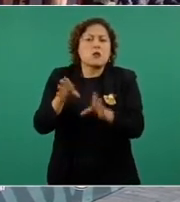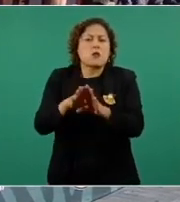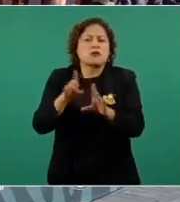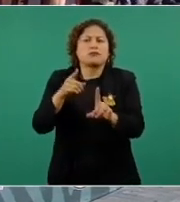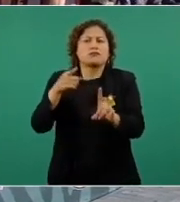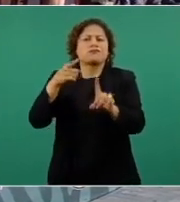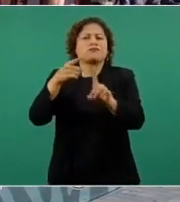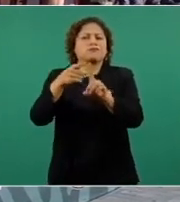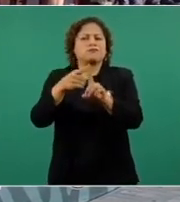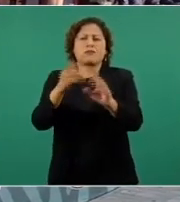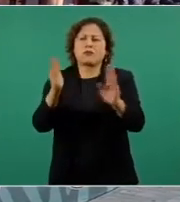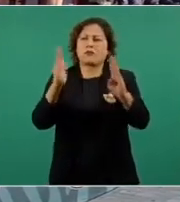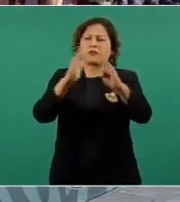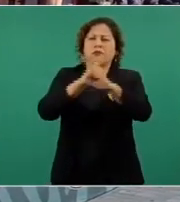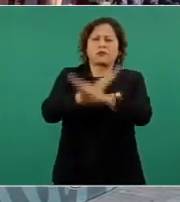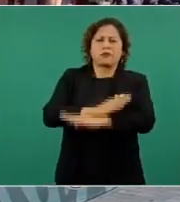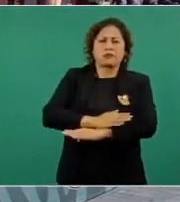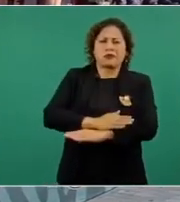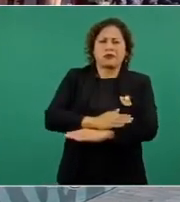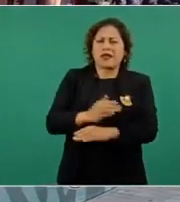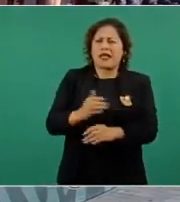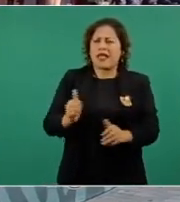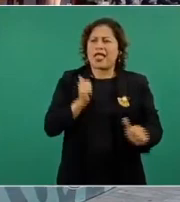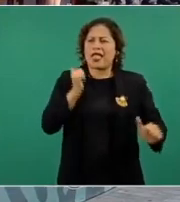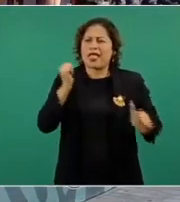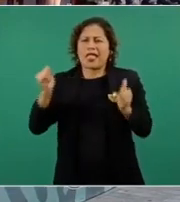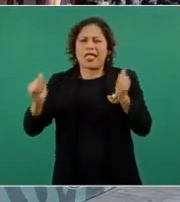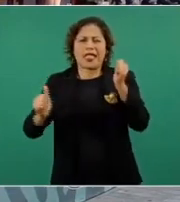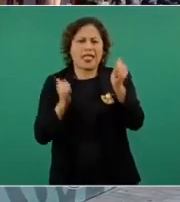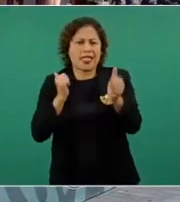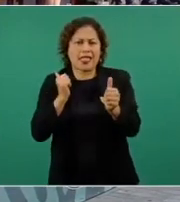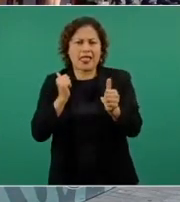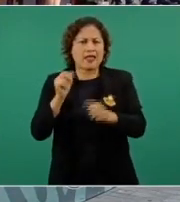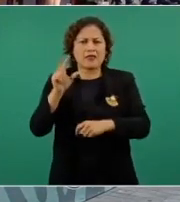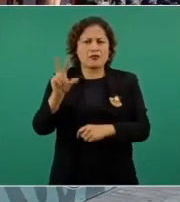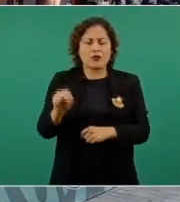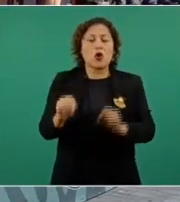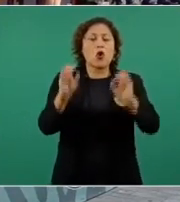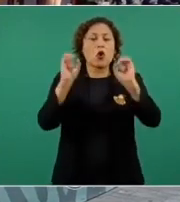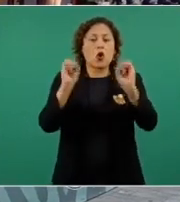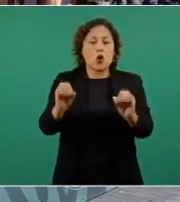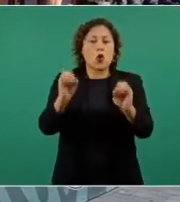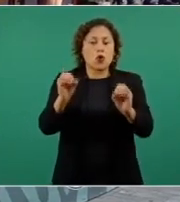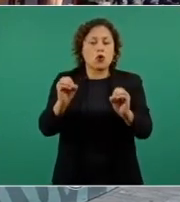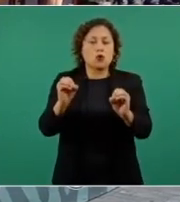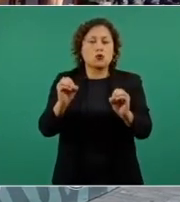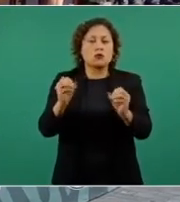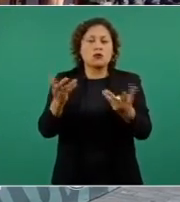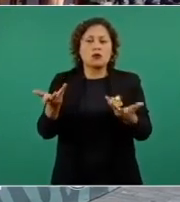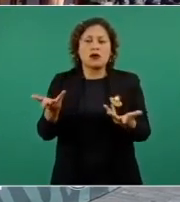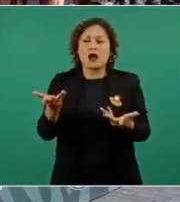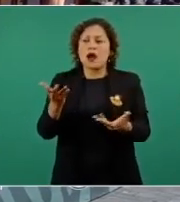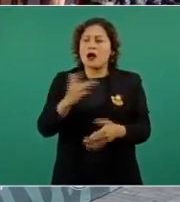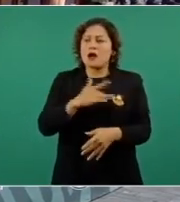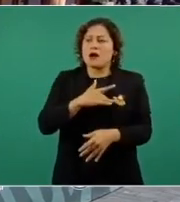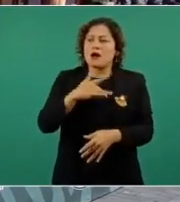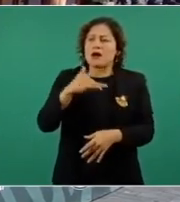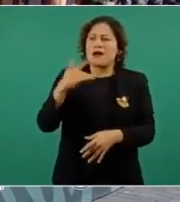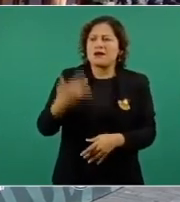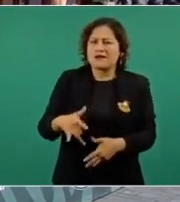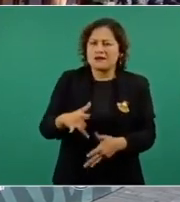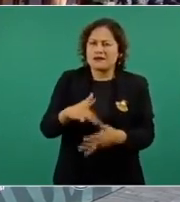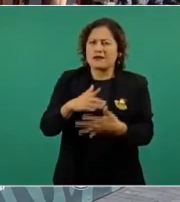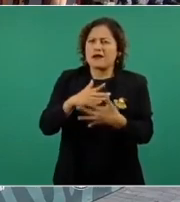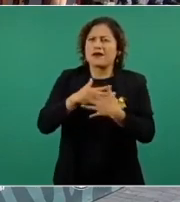y de la soberanía del amor. Que viva la